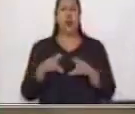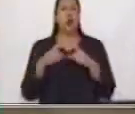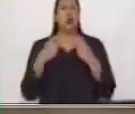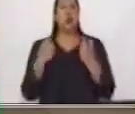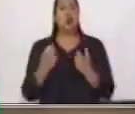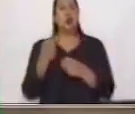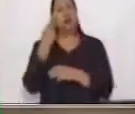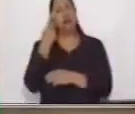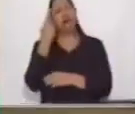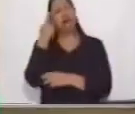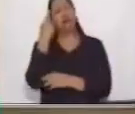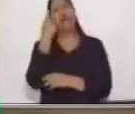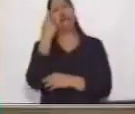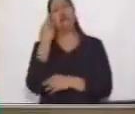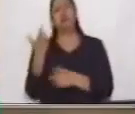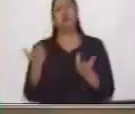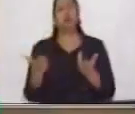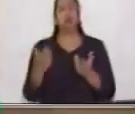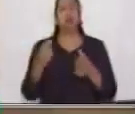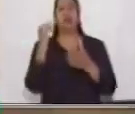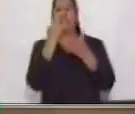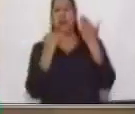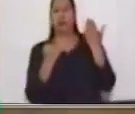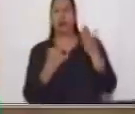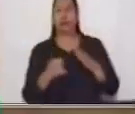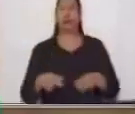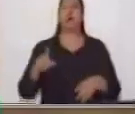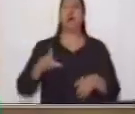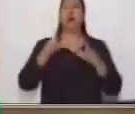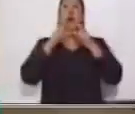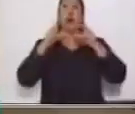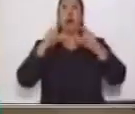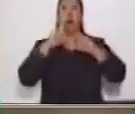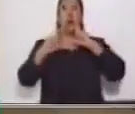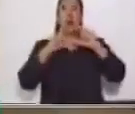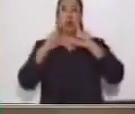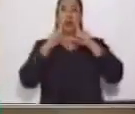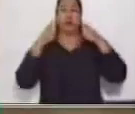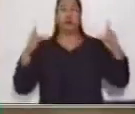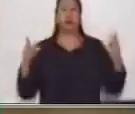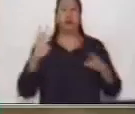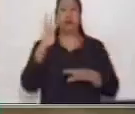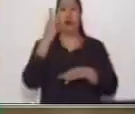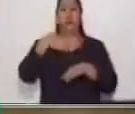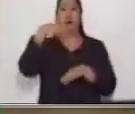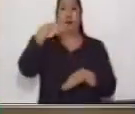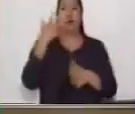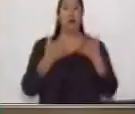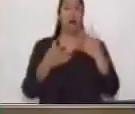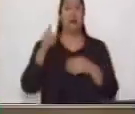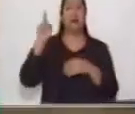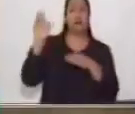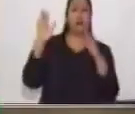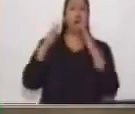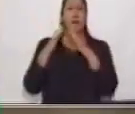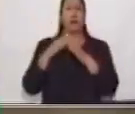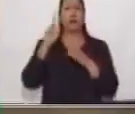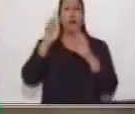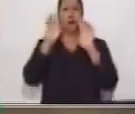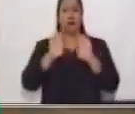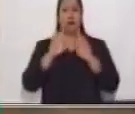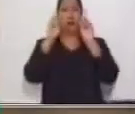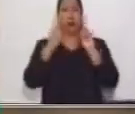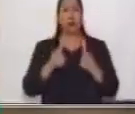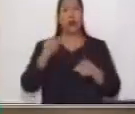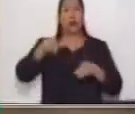gráficos? del área de Comunicación y Lenguaje de Cuarto Primaria. Recuerda, si en casa hay alguna persona con discapacidad, este tema les ayudará